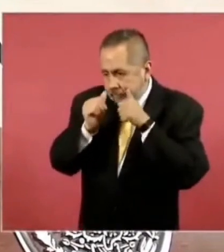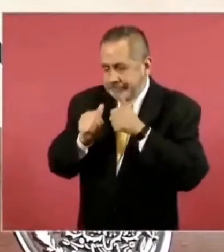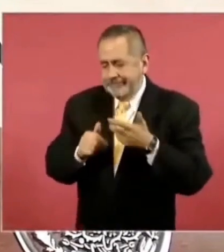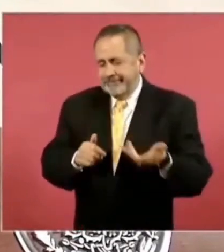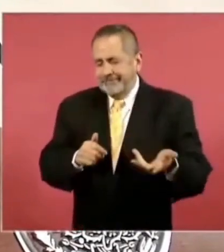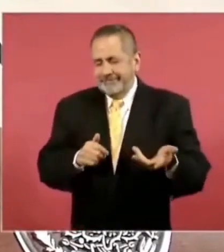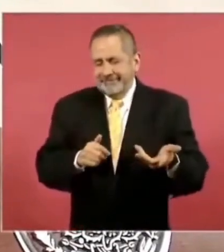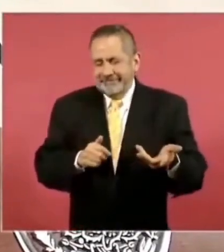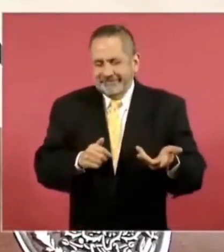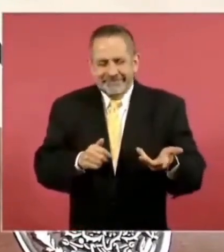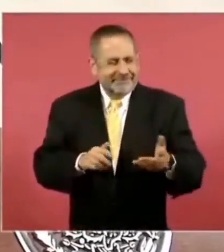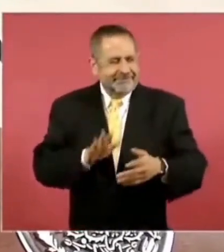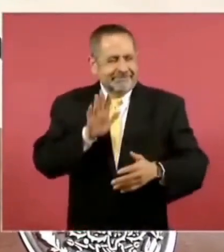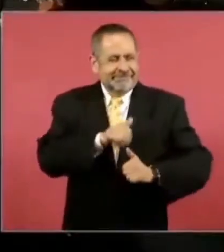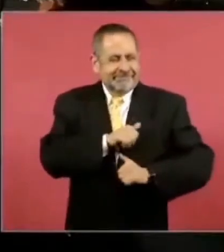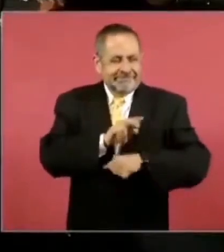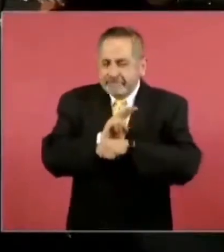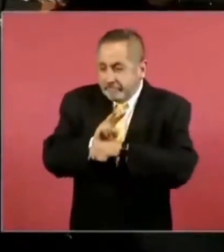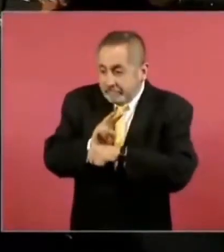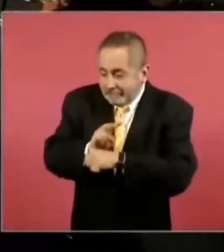Eso no pasa en otros casos.